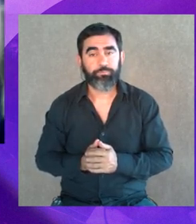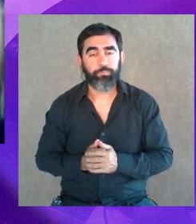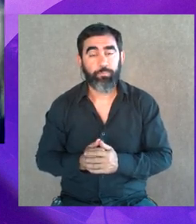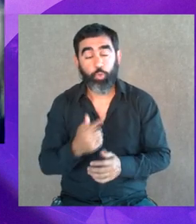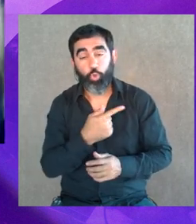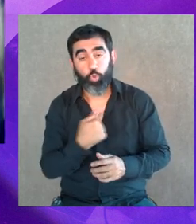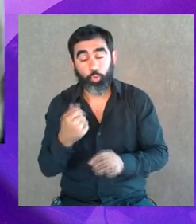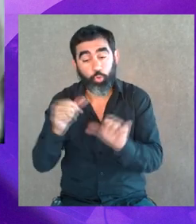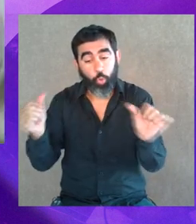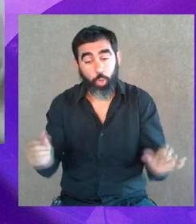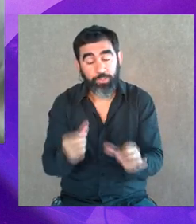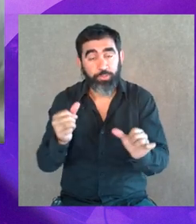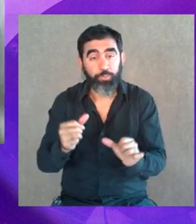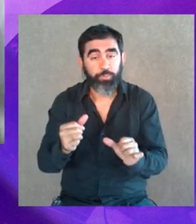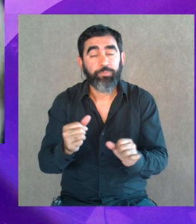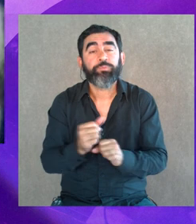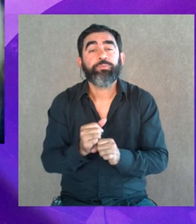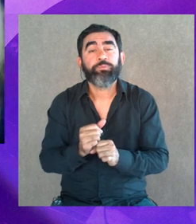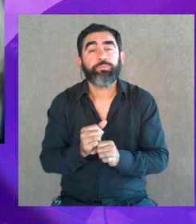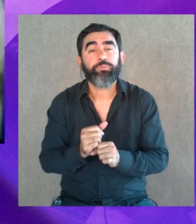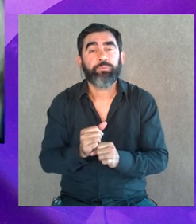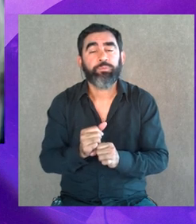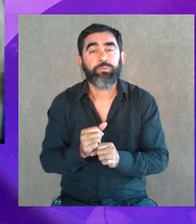Nosotros hacemos lo que en el mundo